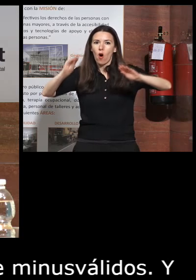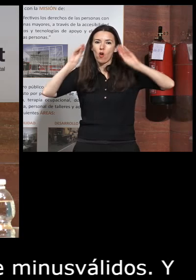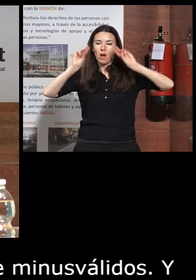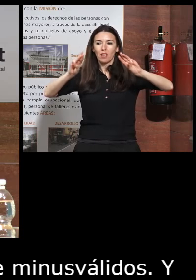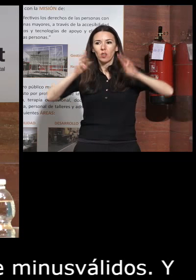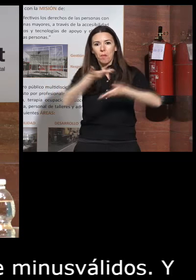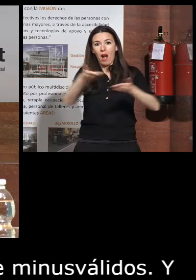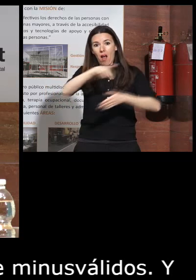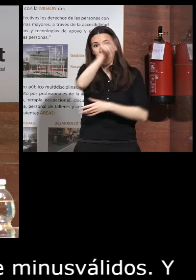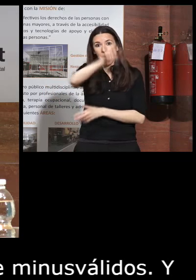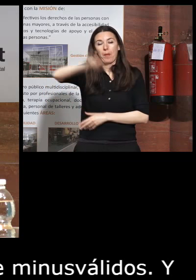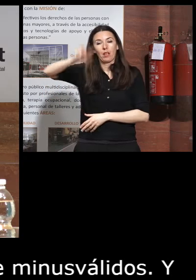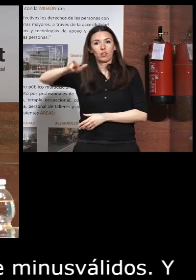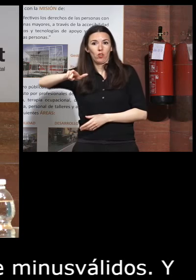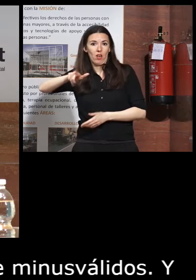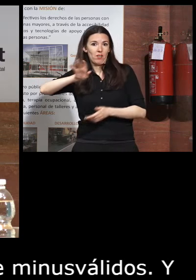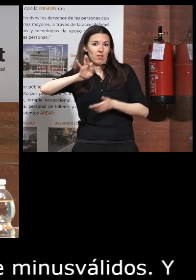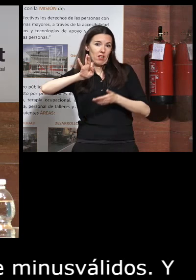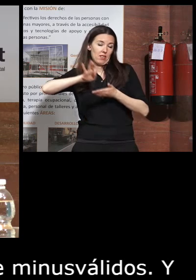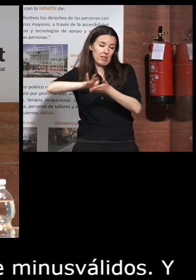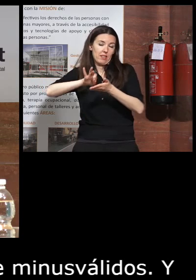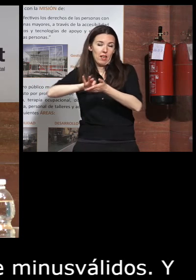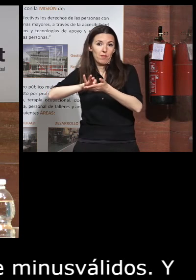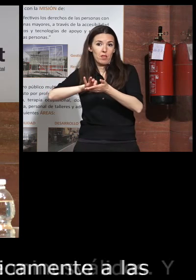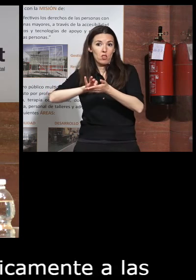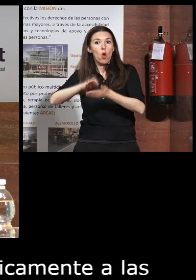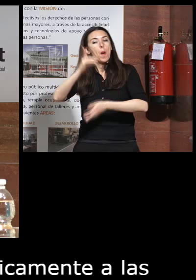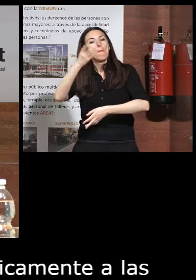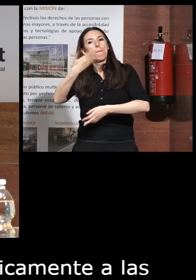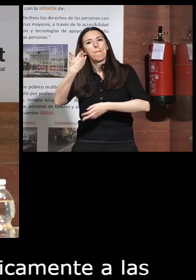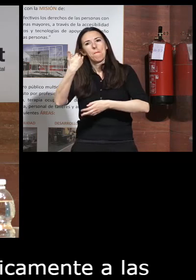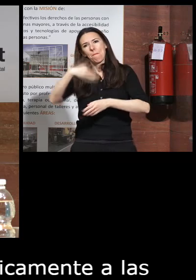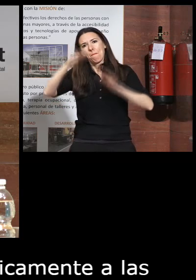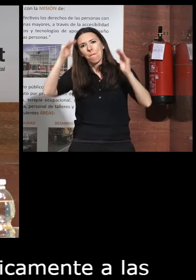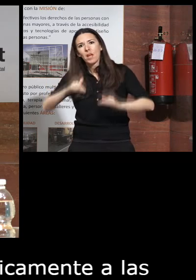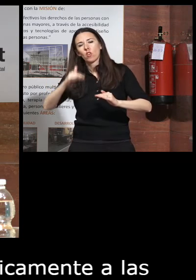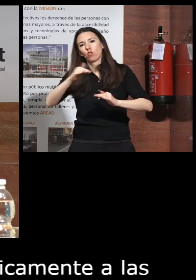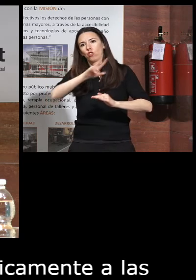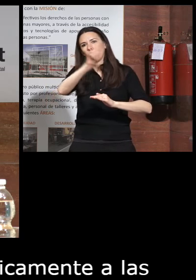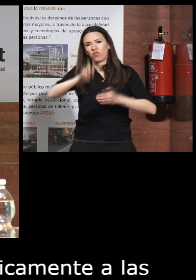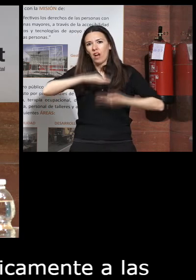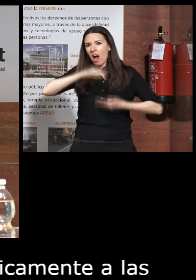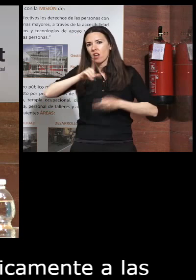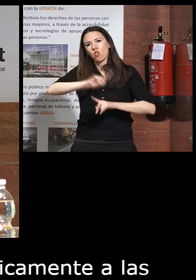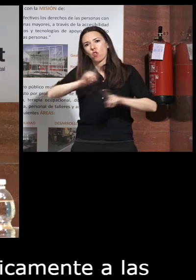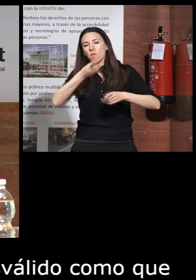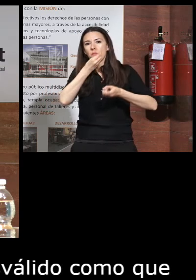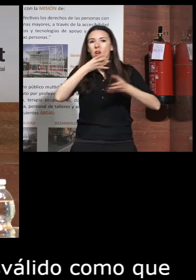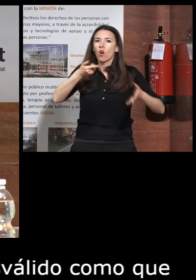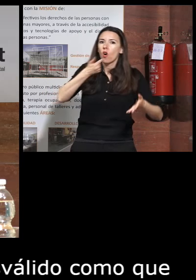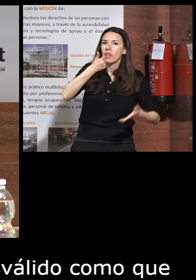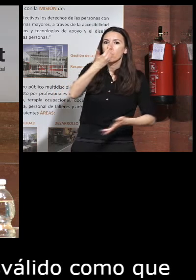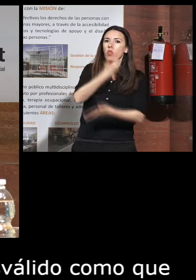a las personas de ese servicio ¿no? bueno pues es que minusválido ¿no? como que viene de minusvalía mejor no sé decimos